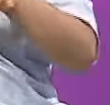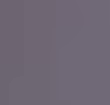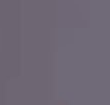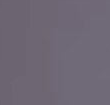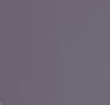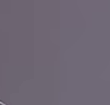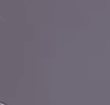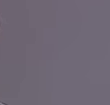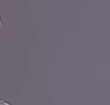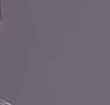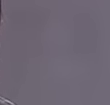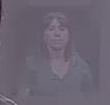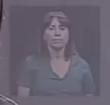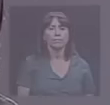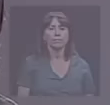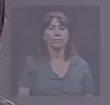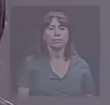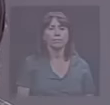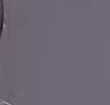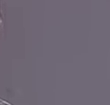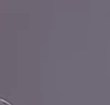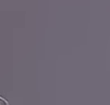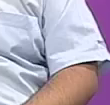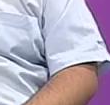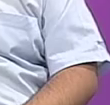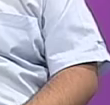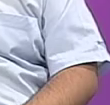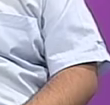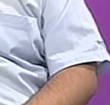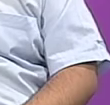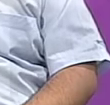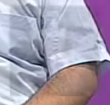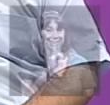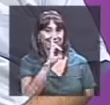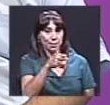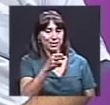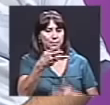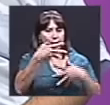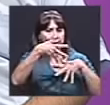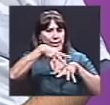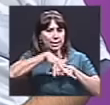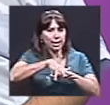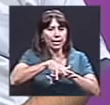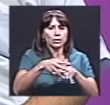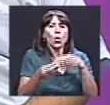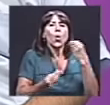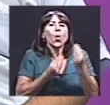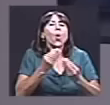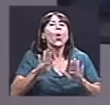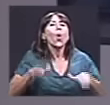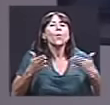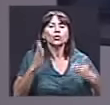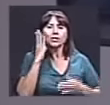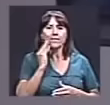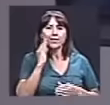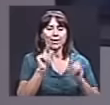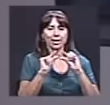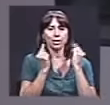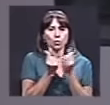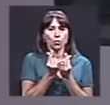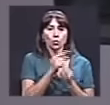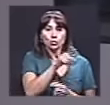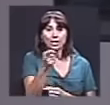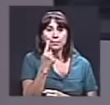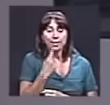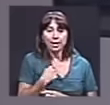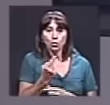Esto es, tal vez, lo importante, esa opción de integralidad. Esa misma integración, ¿cómo se vive en el grupo? Ustedes me decían,